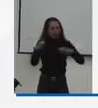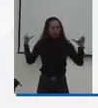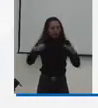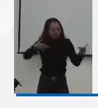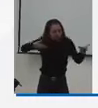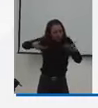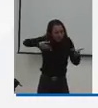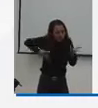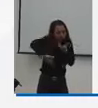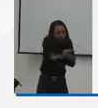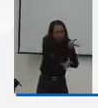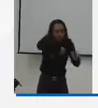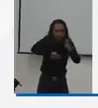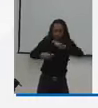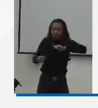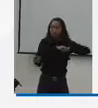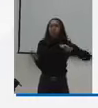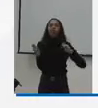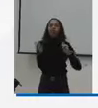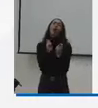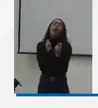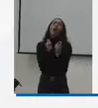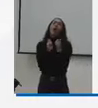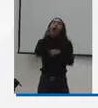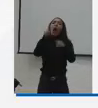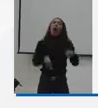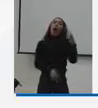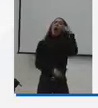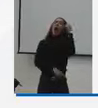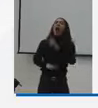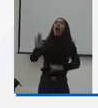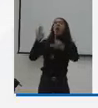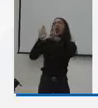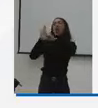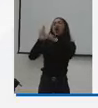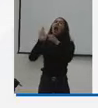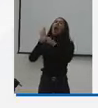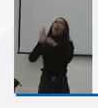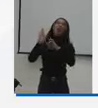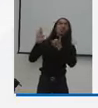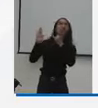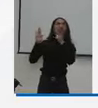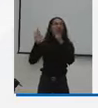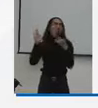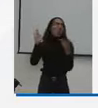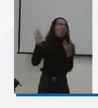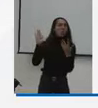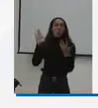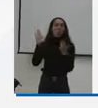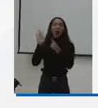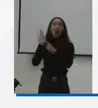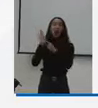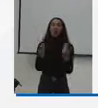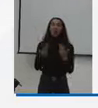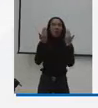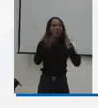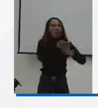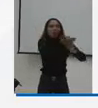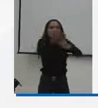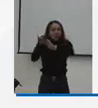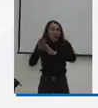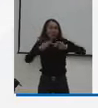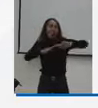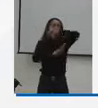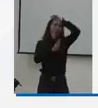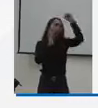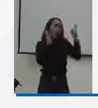ley no es, no la podemos mirar como la caja de Pandora de donde vamos a sacar la fórmula mágica para resolver